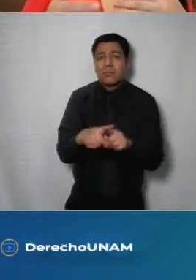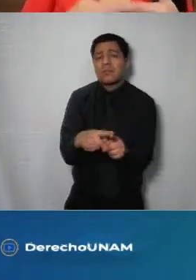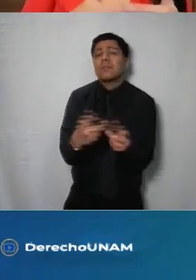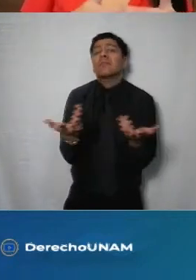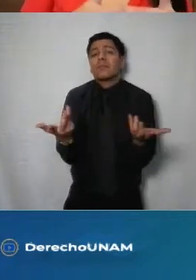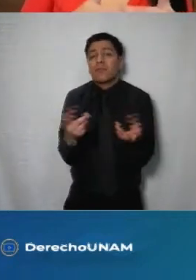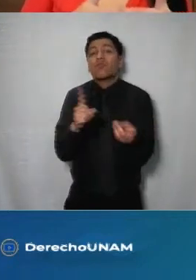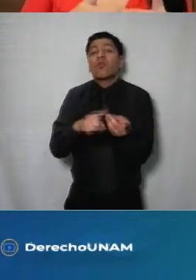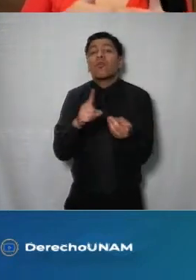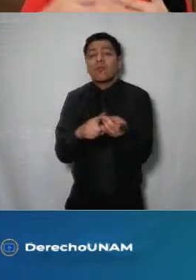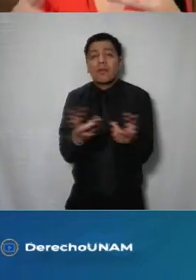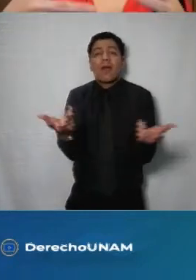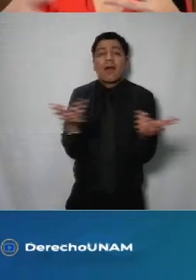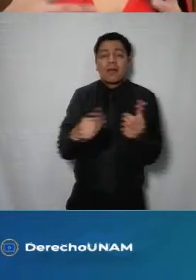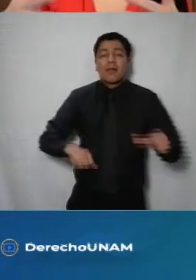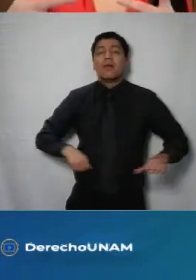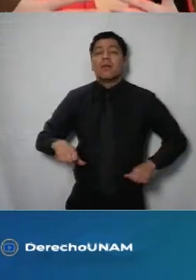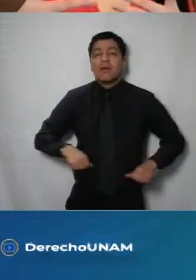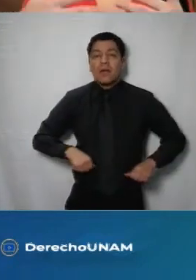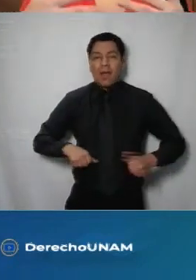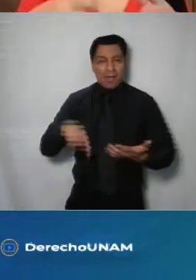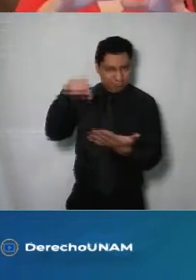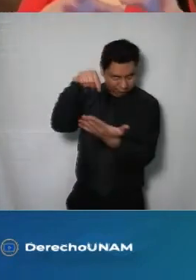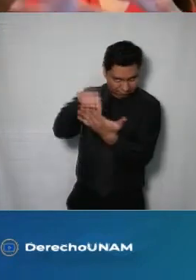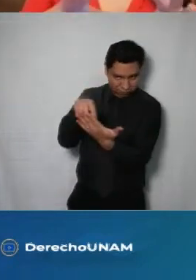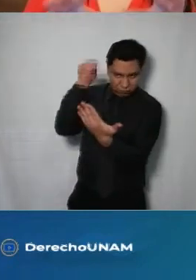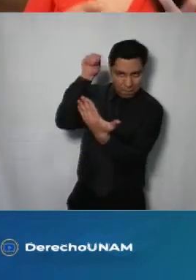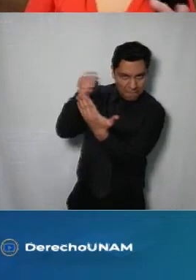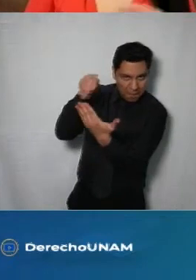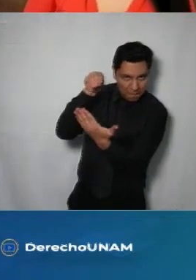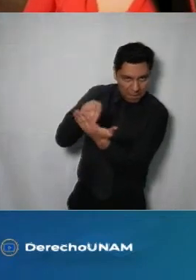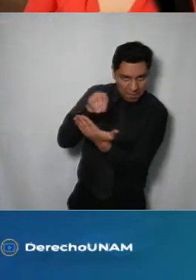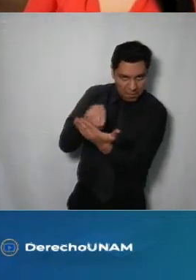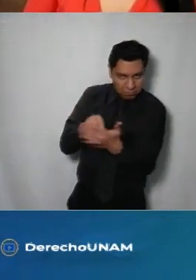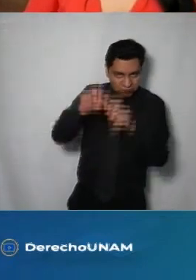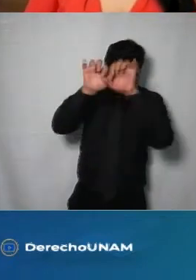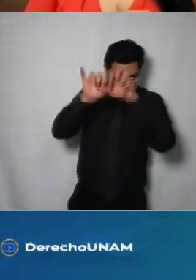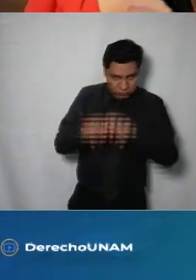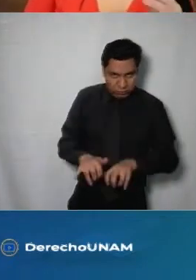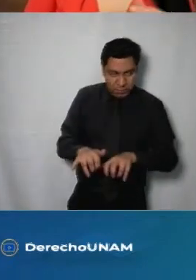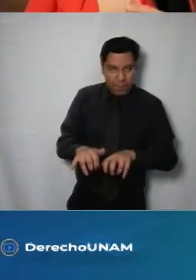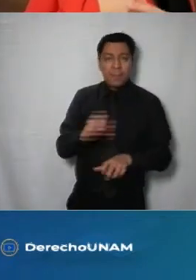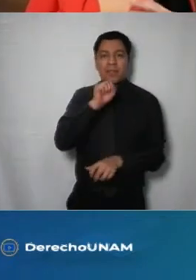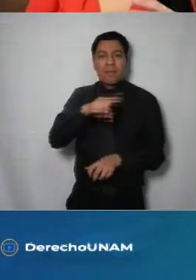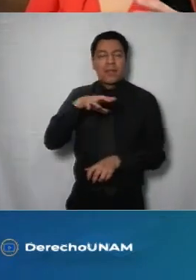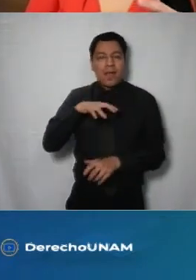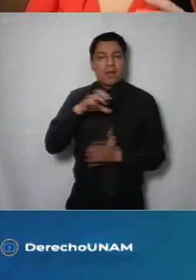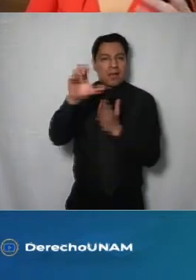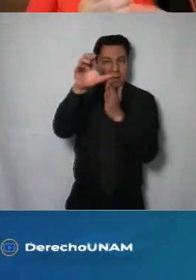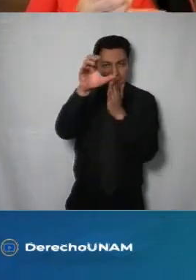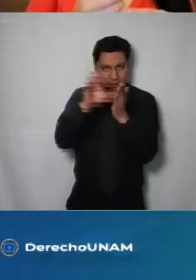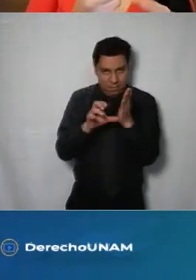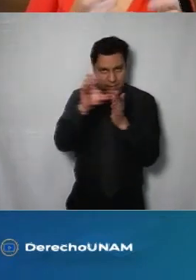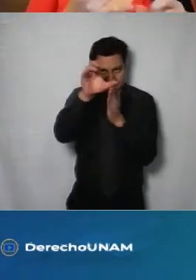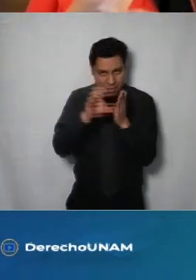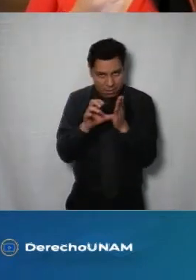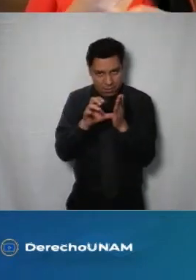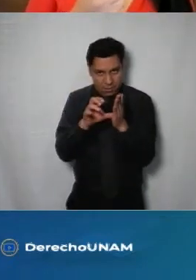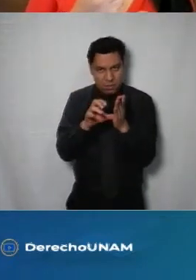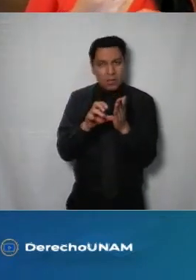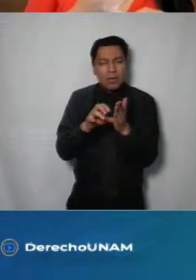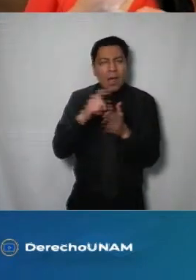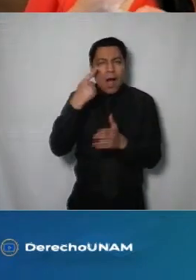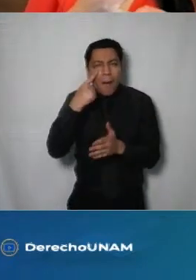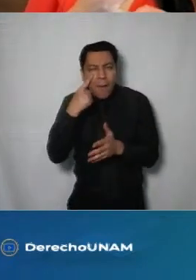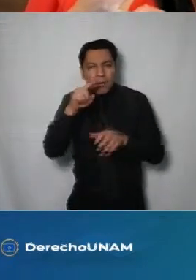también en su caso nos va a permitir recuperar los acuces de recibo de las distintas acciones también hay un calendario un calendario en el que vamos a poder